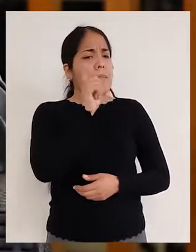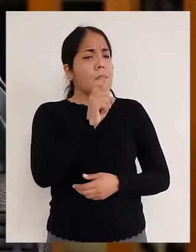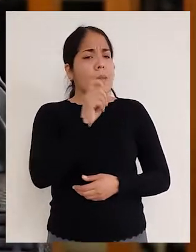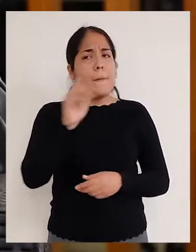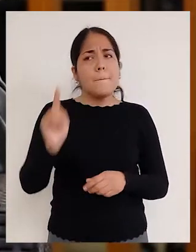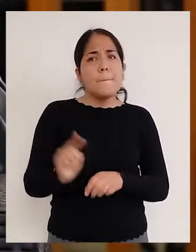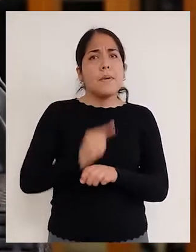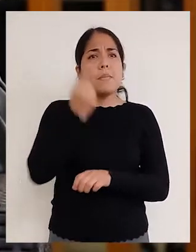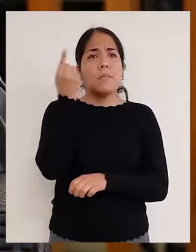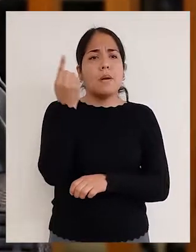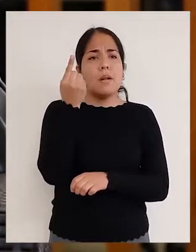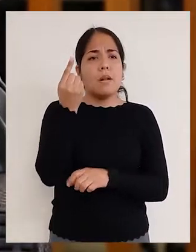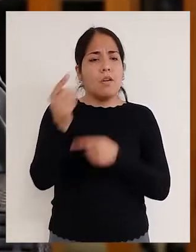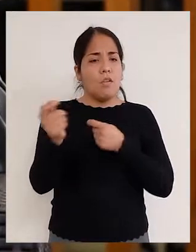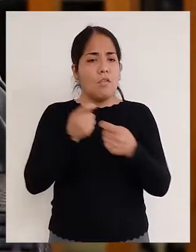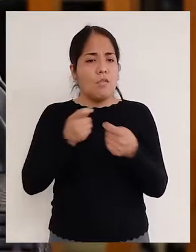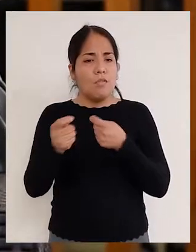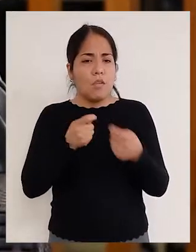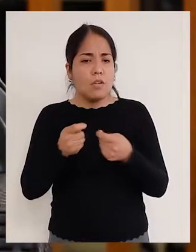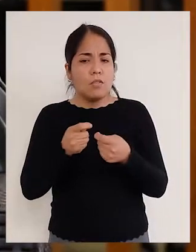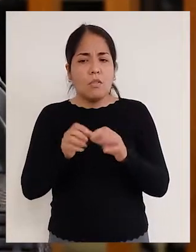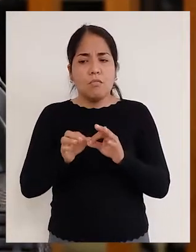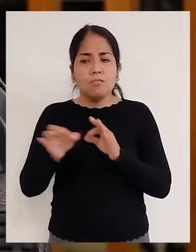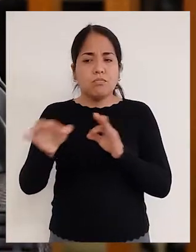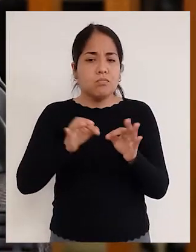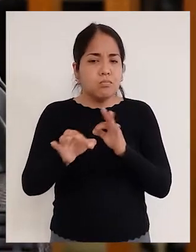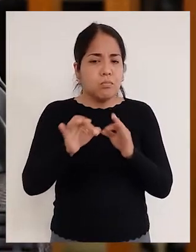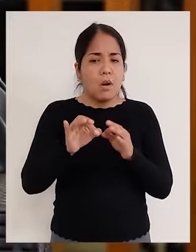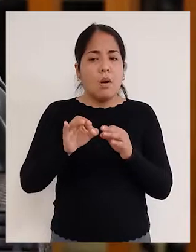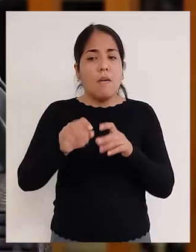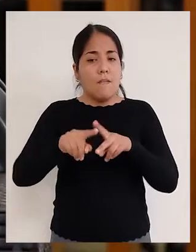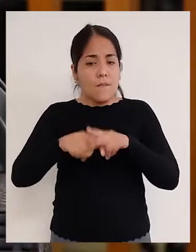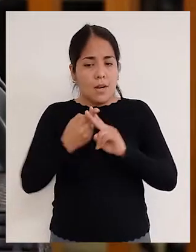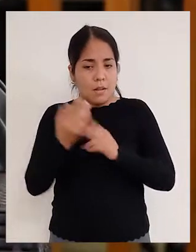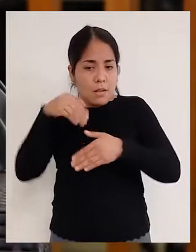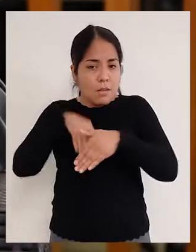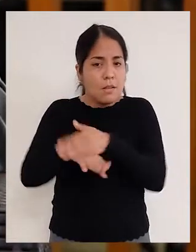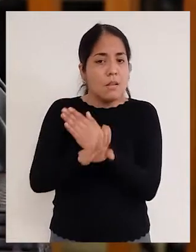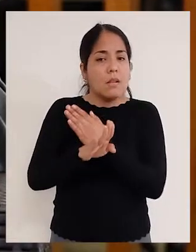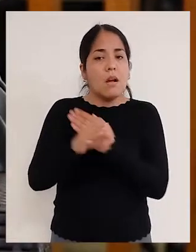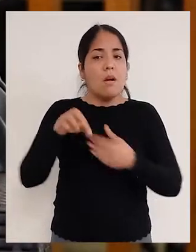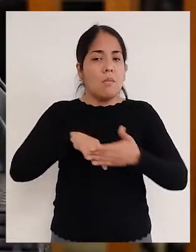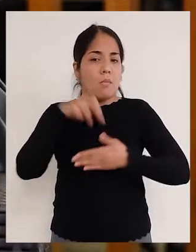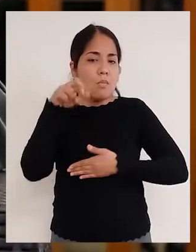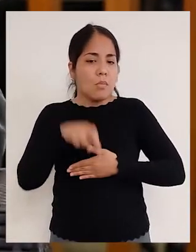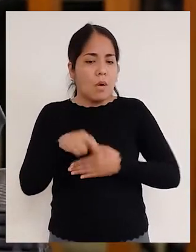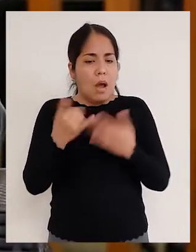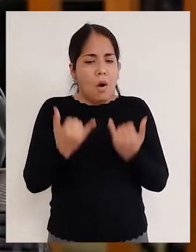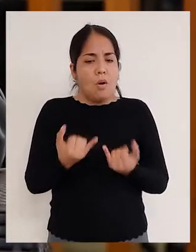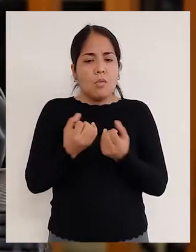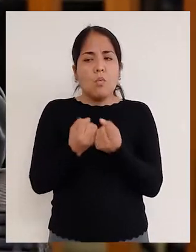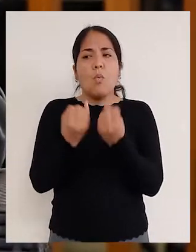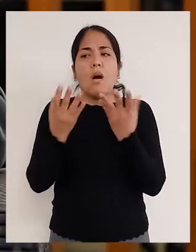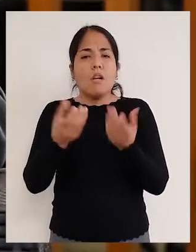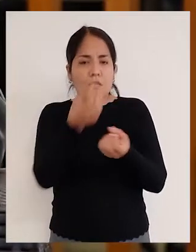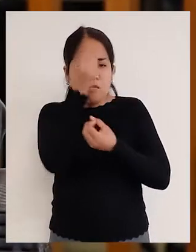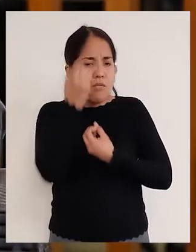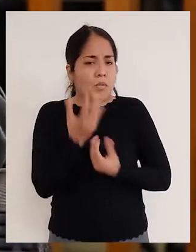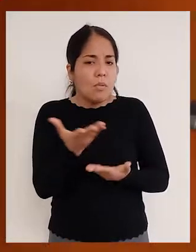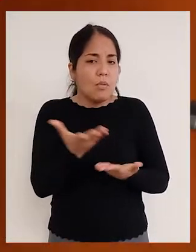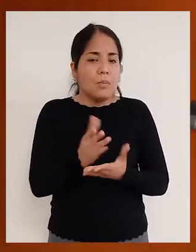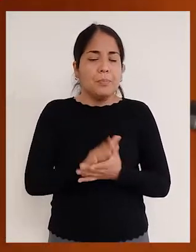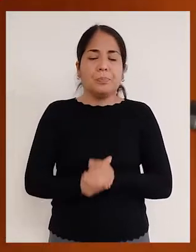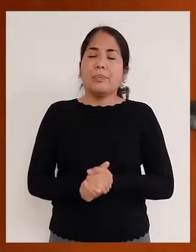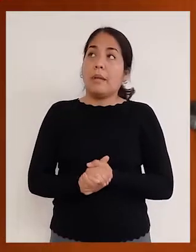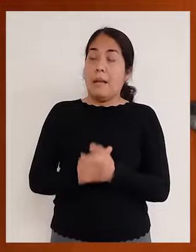Dime, ¿cuál fue el primer gobierno regional y local en acceder justamente a este programa? Y hasta el momento, ¿cuál es el balance que se tiene en este tema?